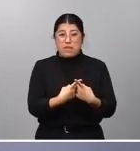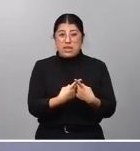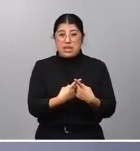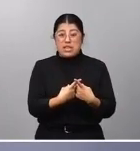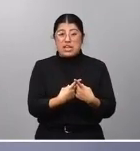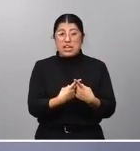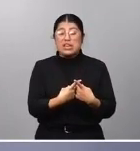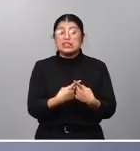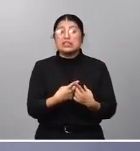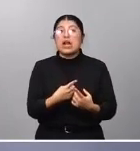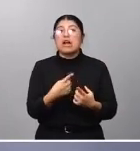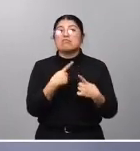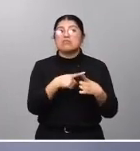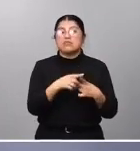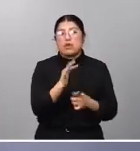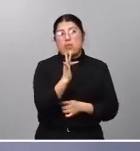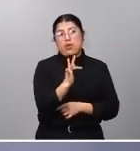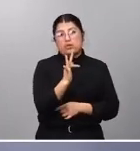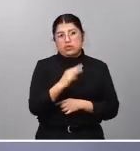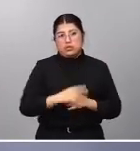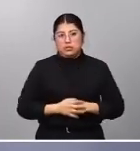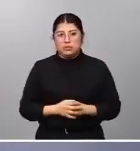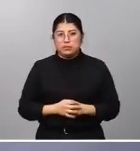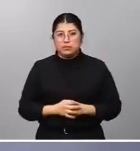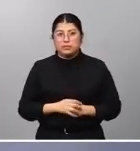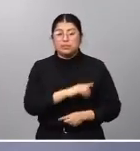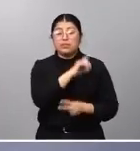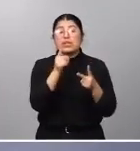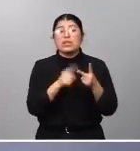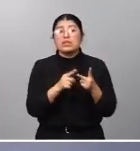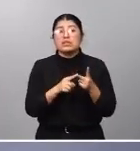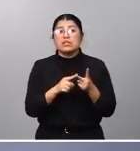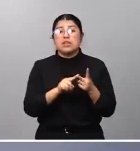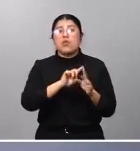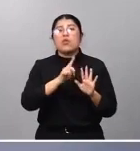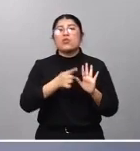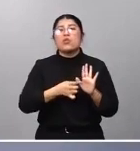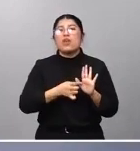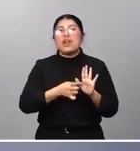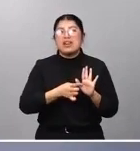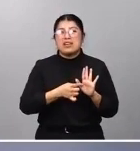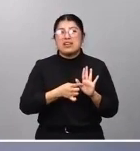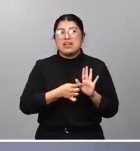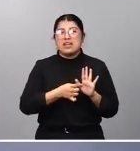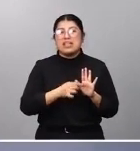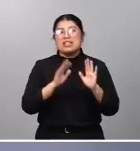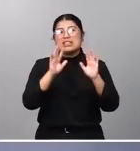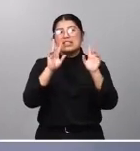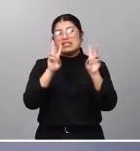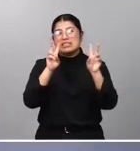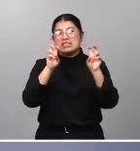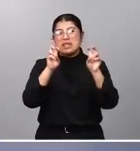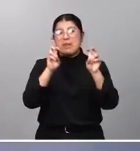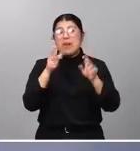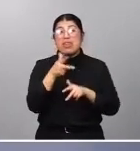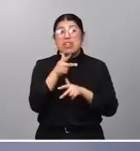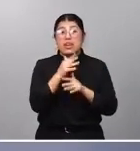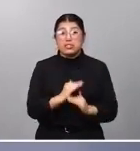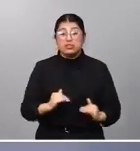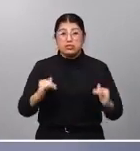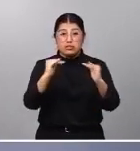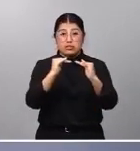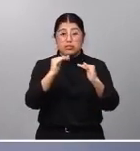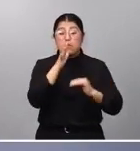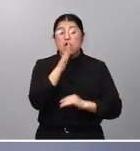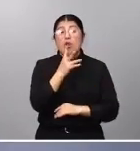beneficiarse de esta última condición. En segundo lugar, la ley formaliza la equiparación en derechos entre